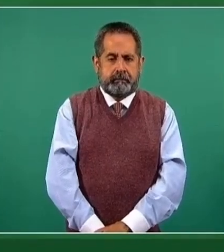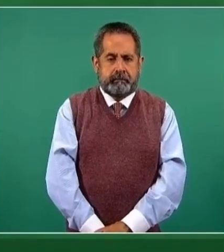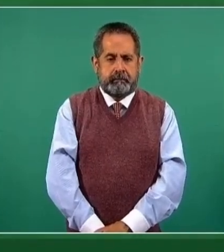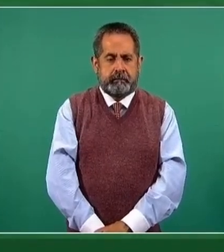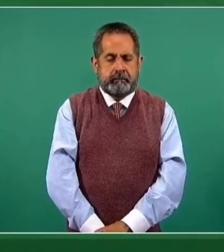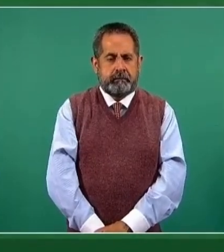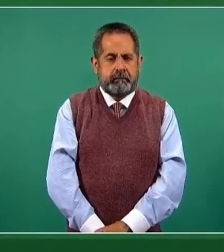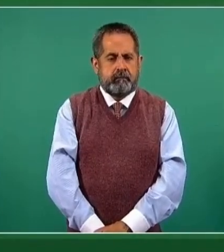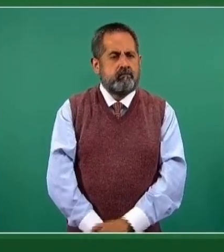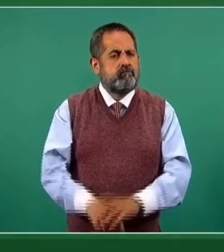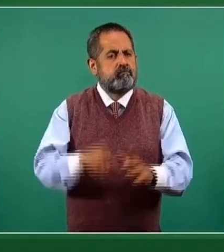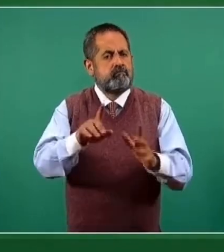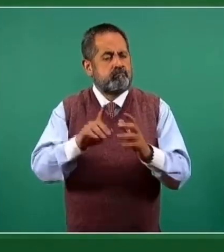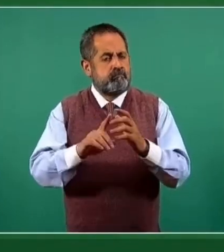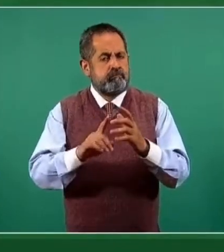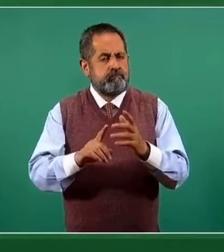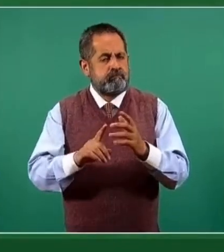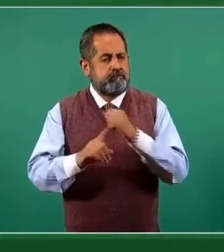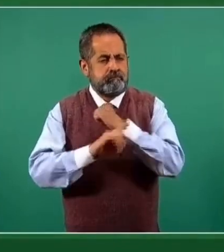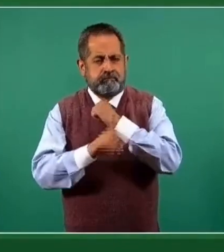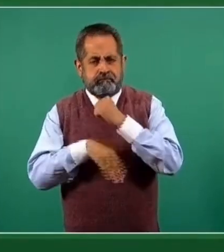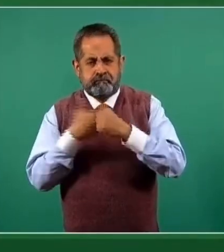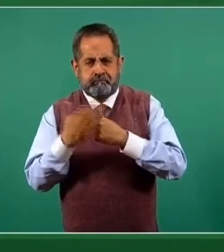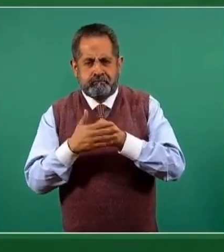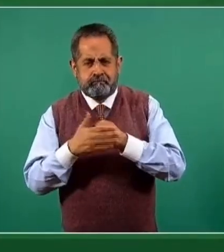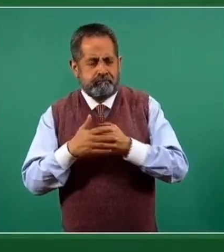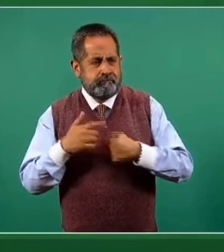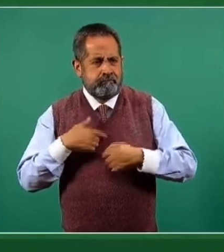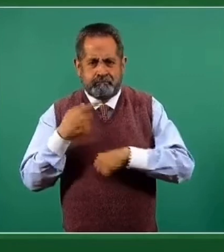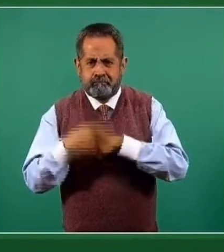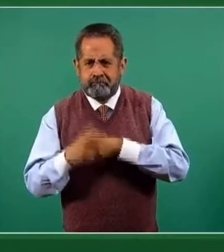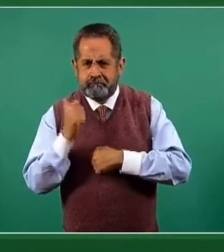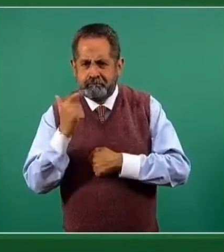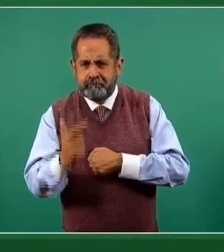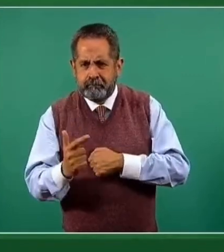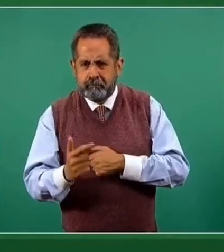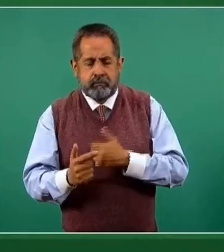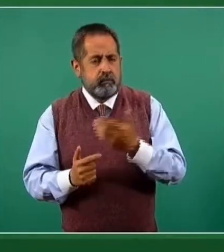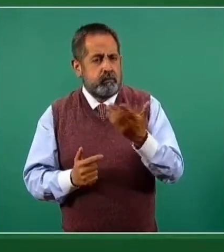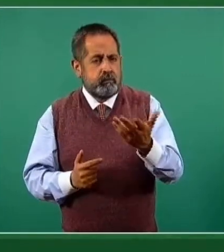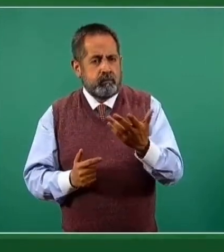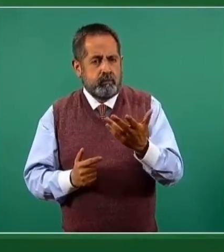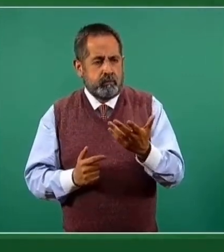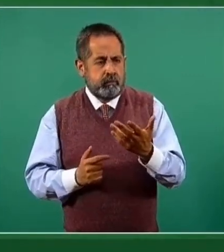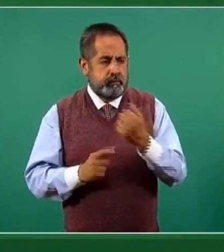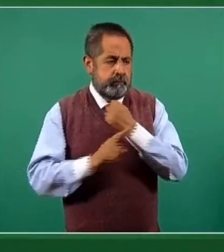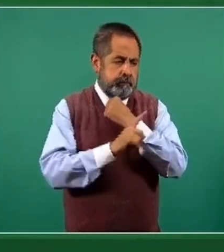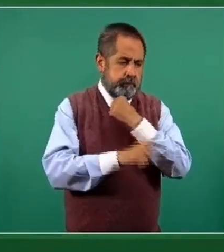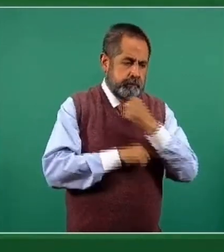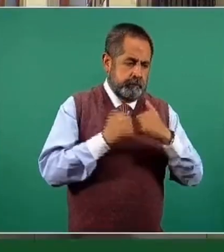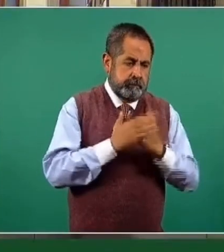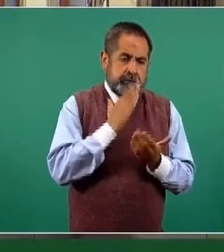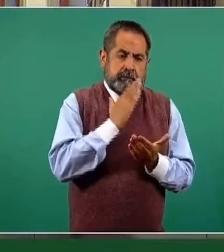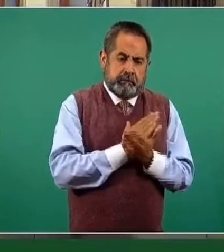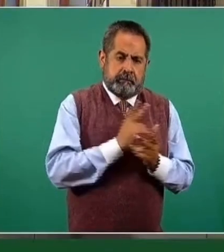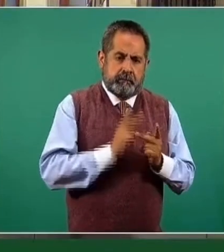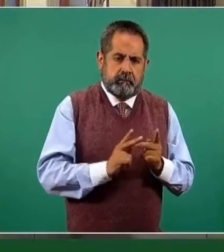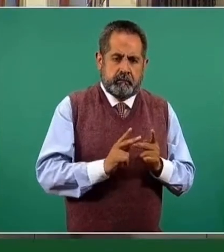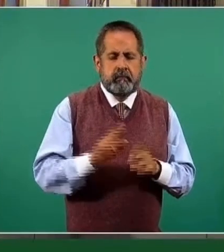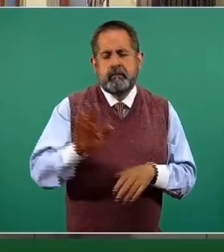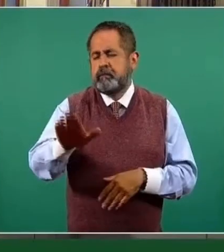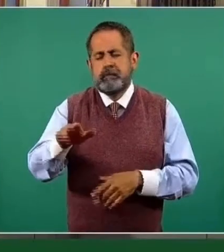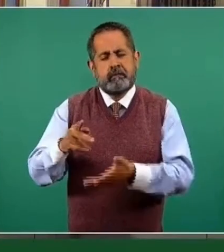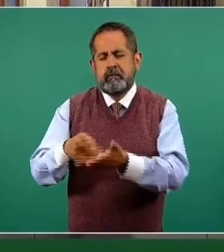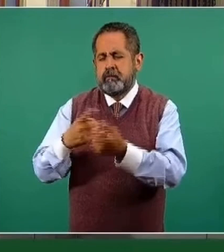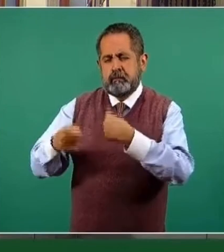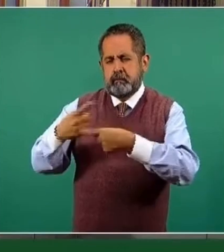durante el embarazo, ¿el bebé corre algún riesgo o es necesario interrumpir el embarazo? Voy a